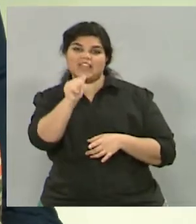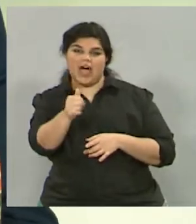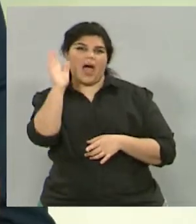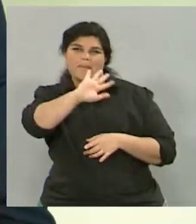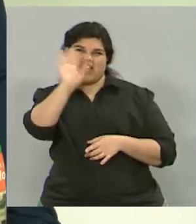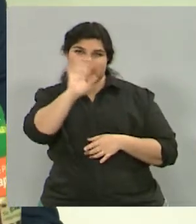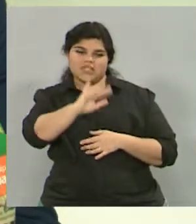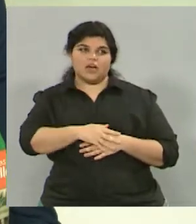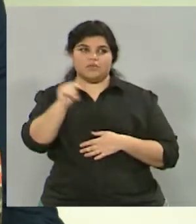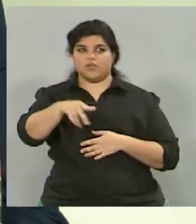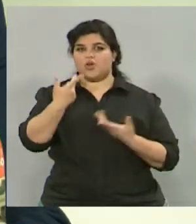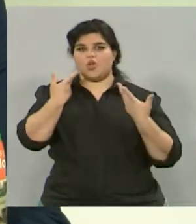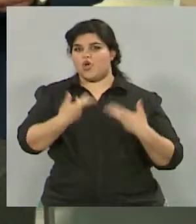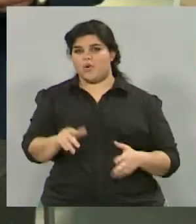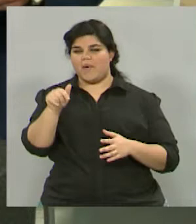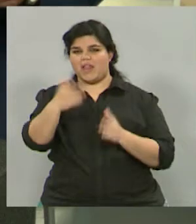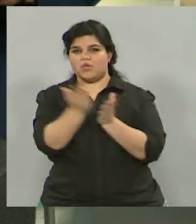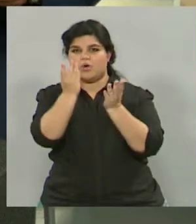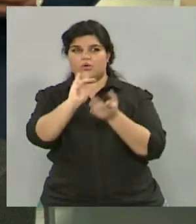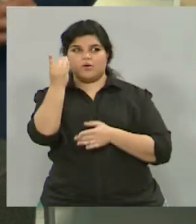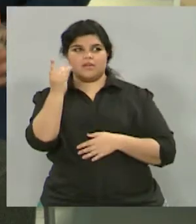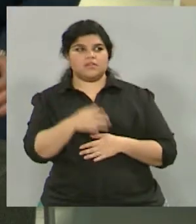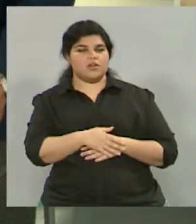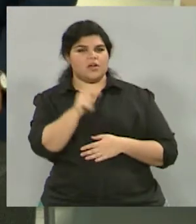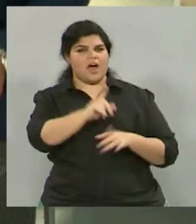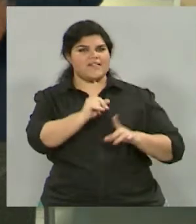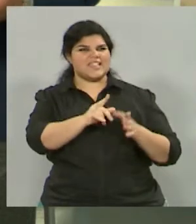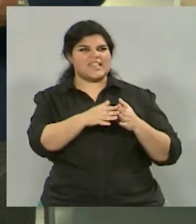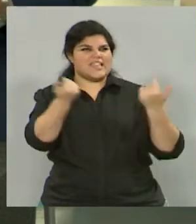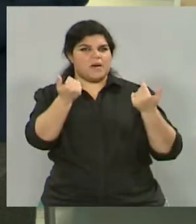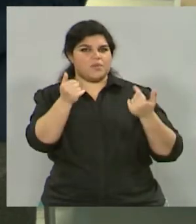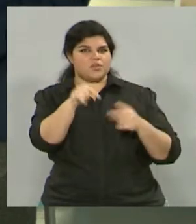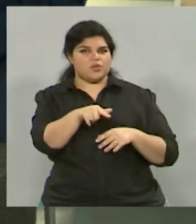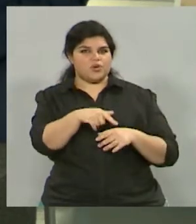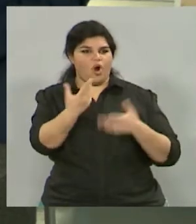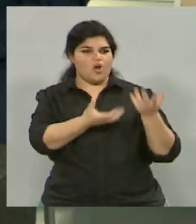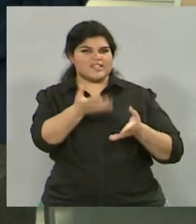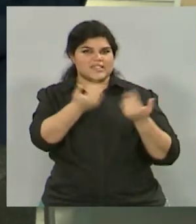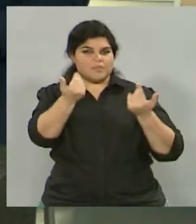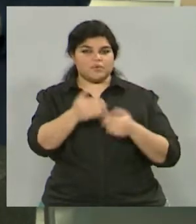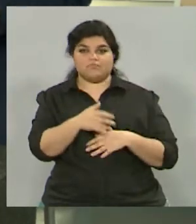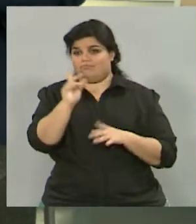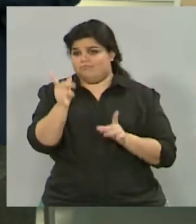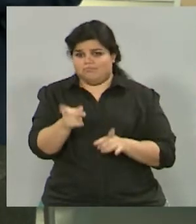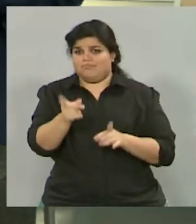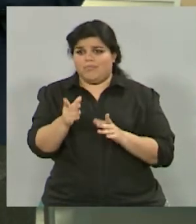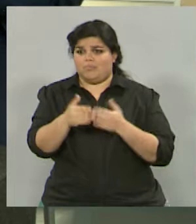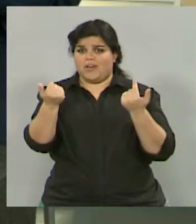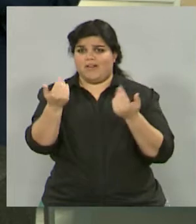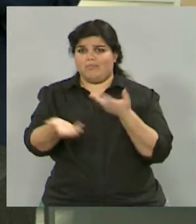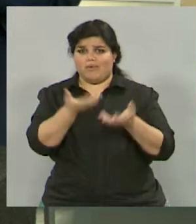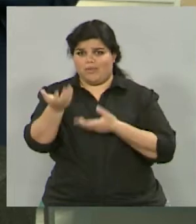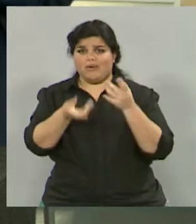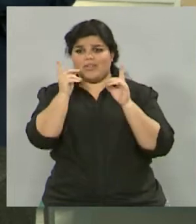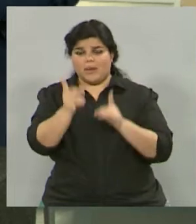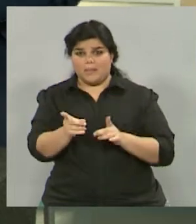un estudiante universitario. Por ahí el estudiante universitario apela a lo que es más rápido de hacer. A lo que es más rápido, sucede eso, está claro, lo que es más rápido y también lo